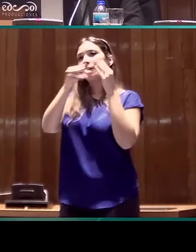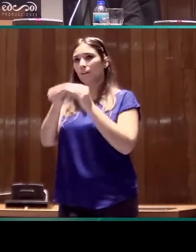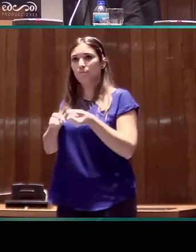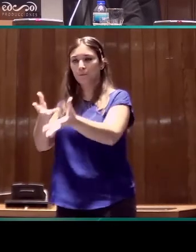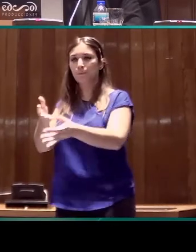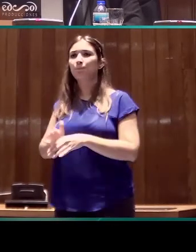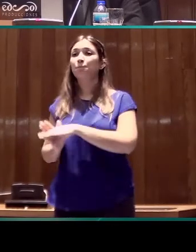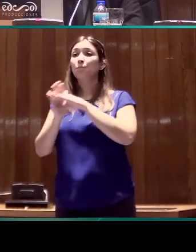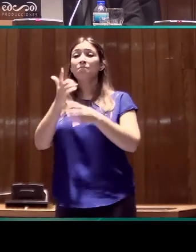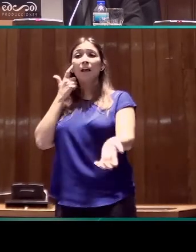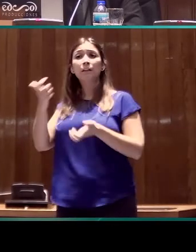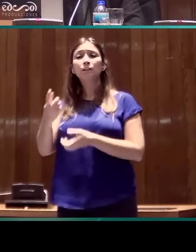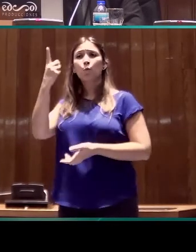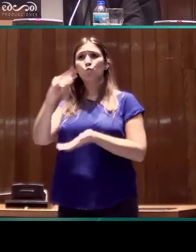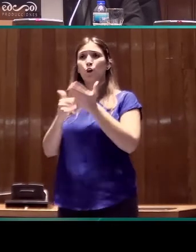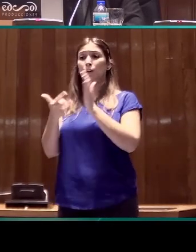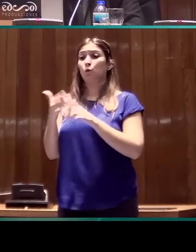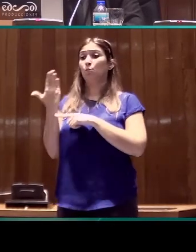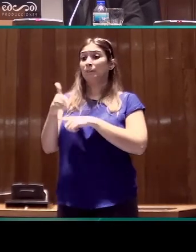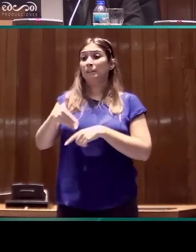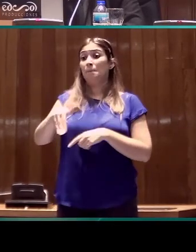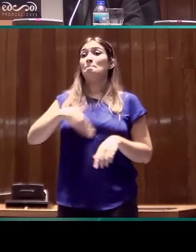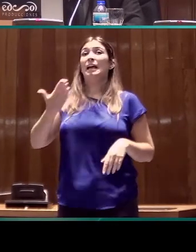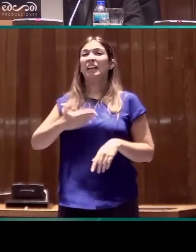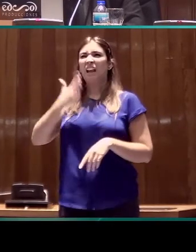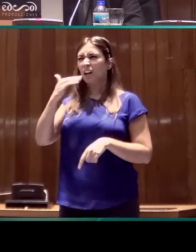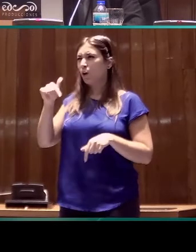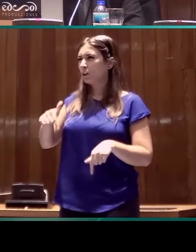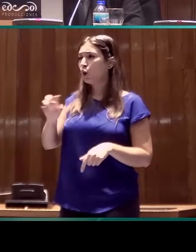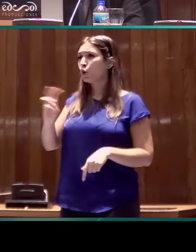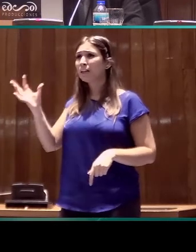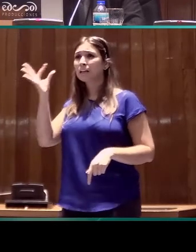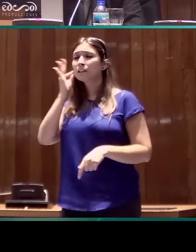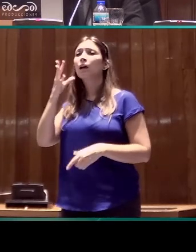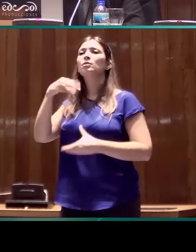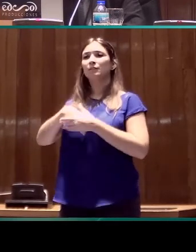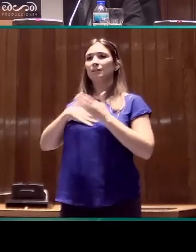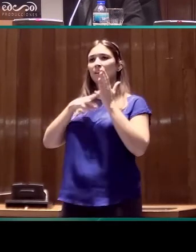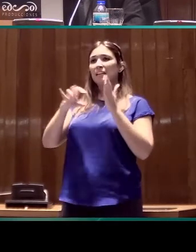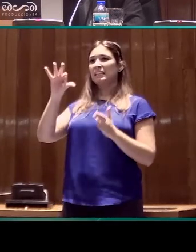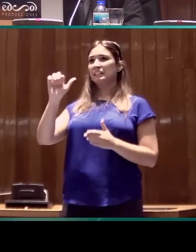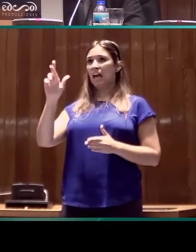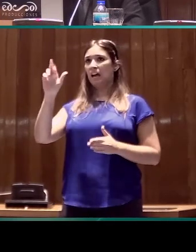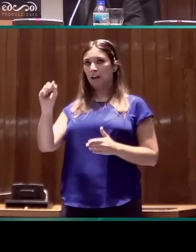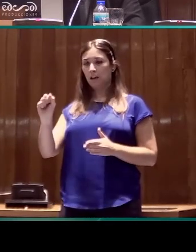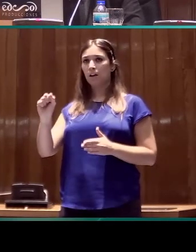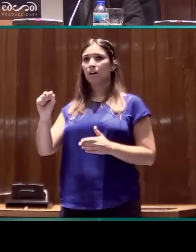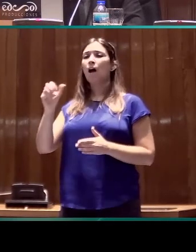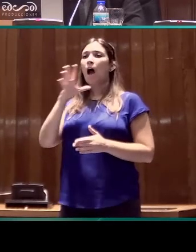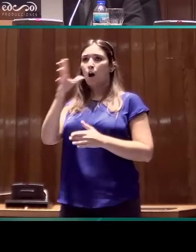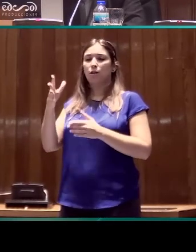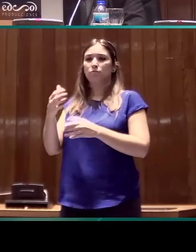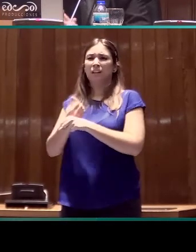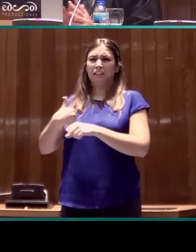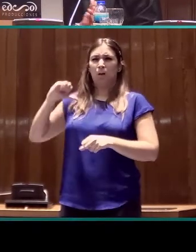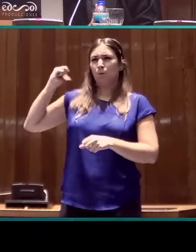a la educación artística, hay un proyecto que se presentará también aquí mañana, creo, de otra chica que es miembro de USIL, Sara, que hablará, está trabajando desde